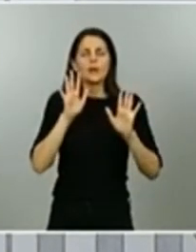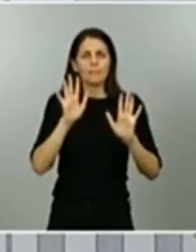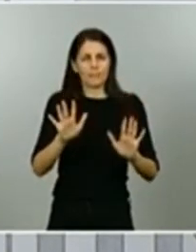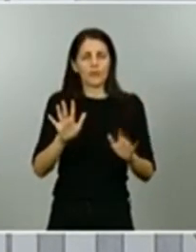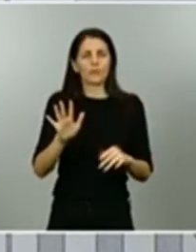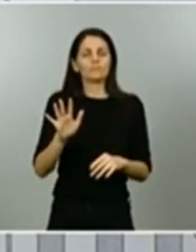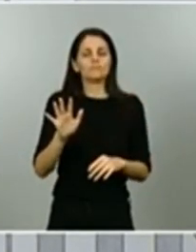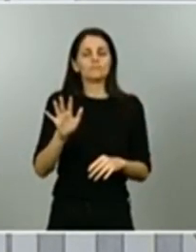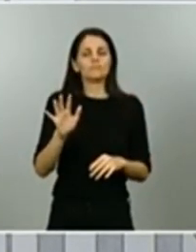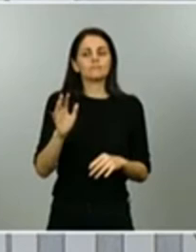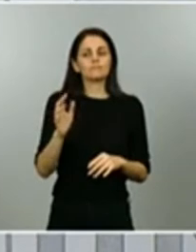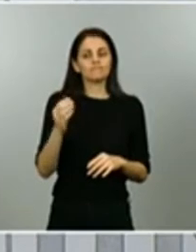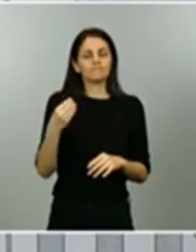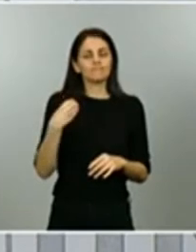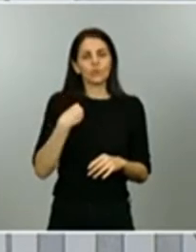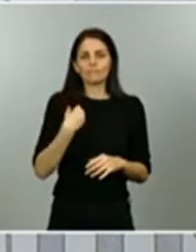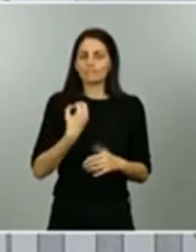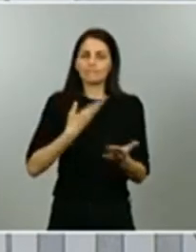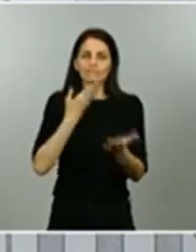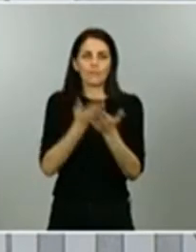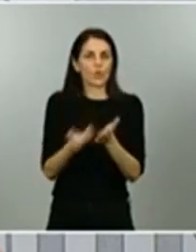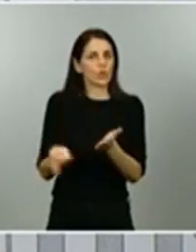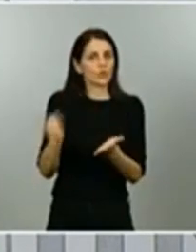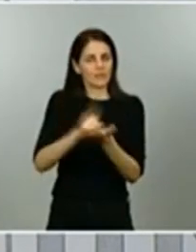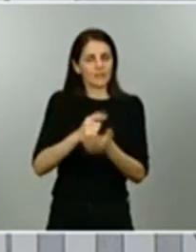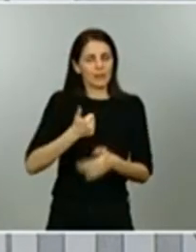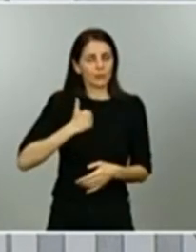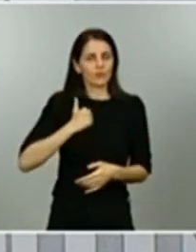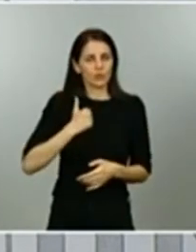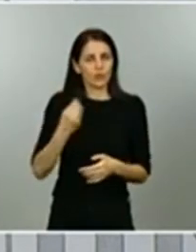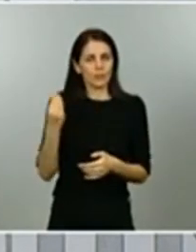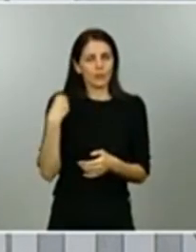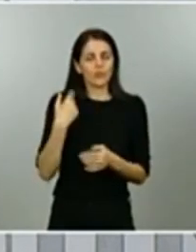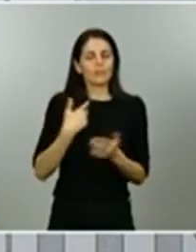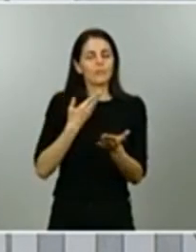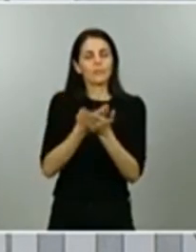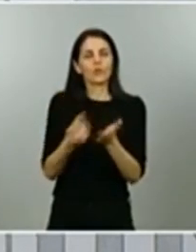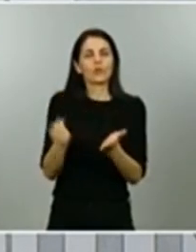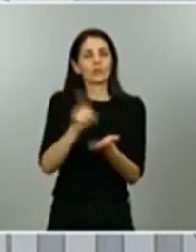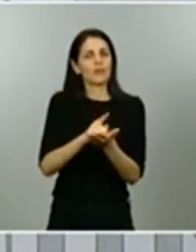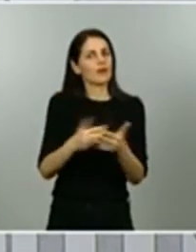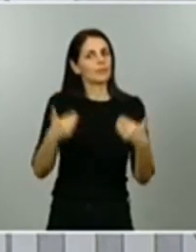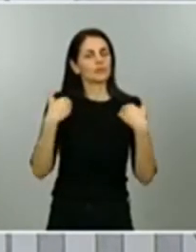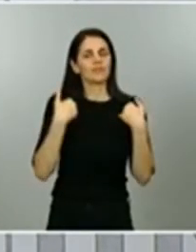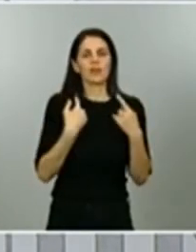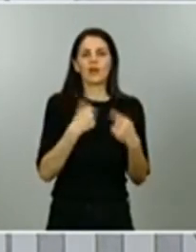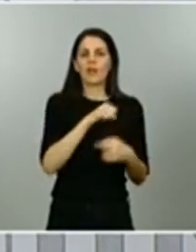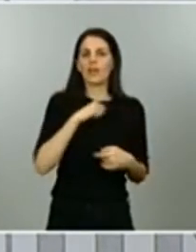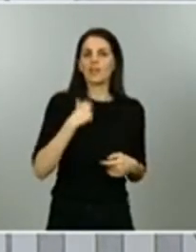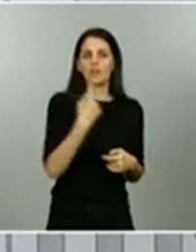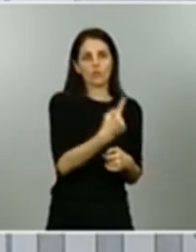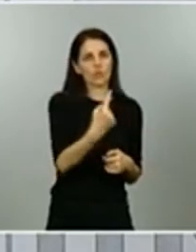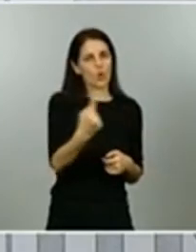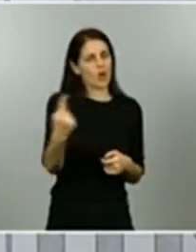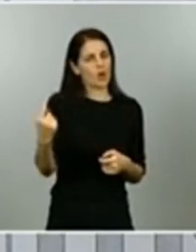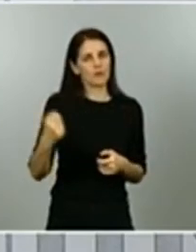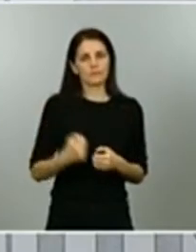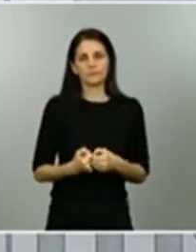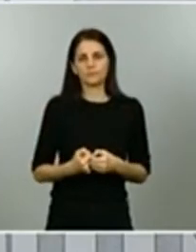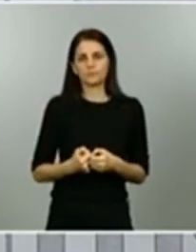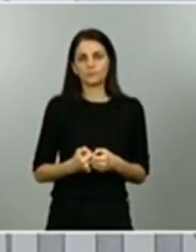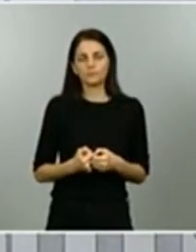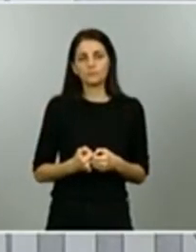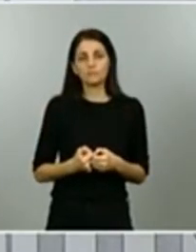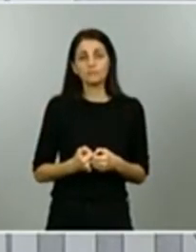en la responsabilidad individual no hay otra forma de abordar esto hay una casuística infinita y la única forma de resolver